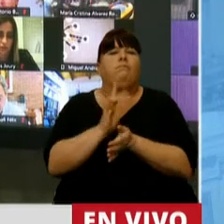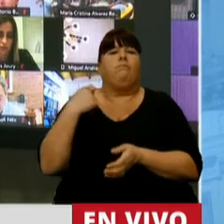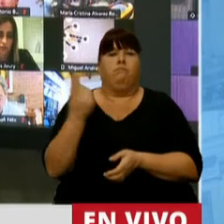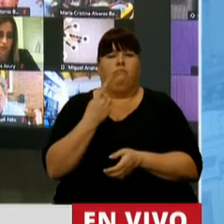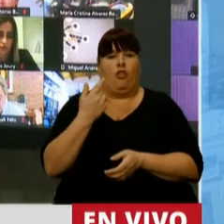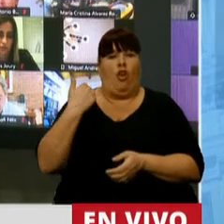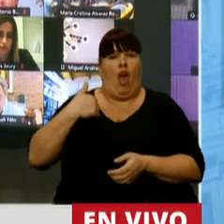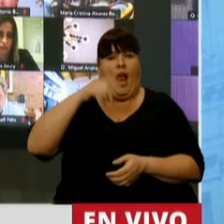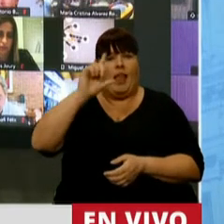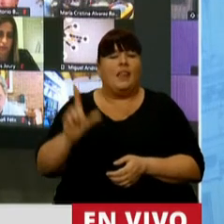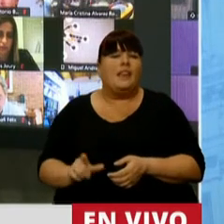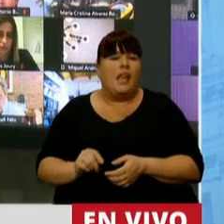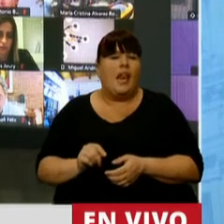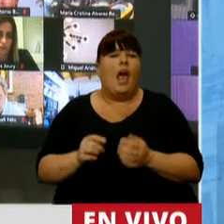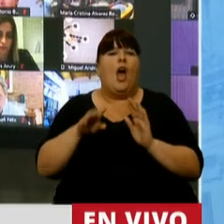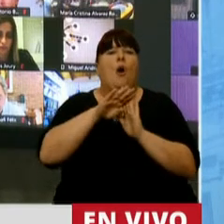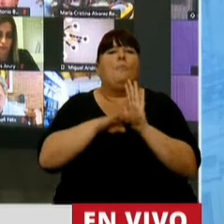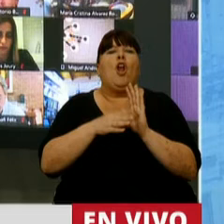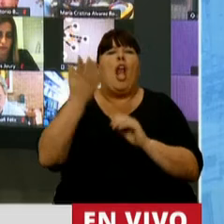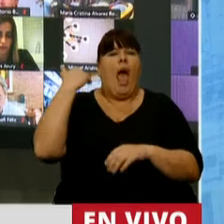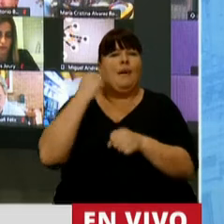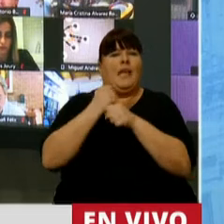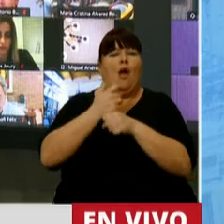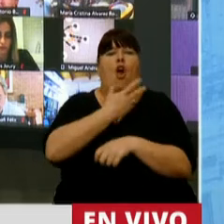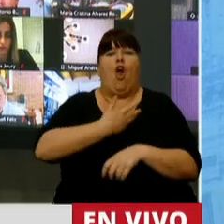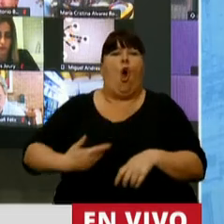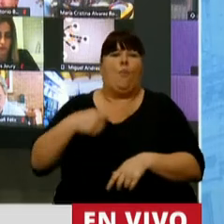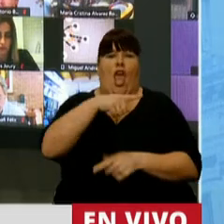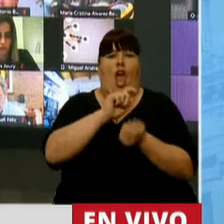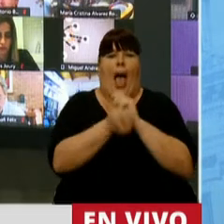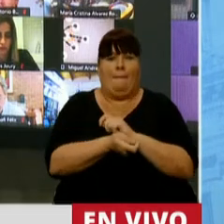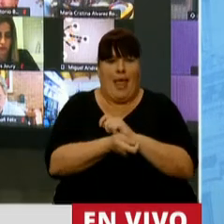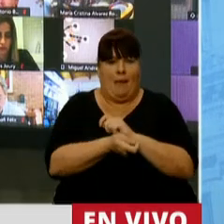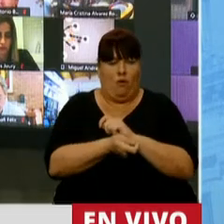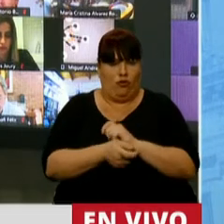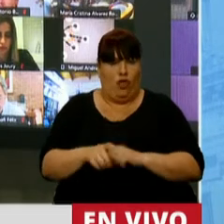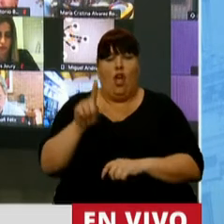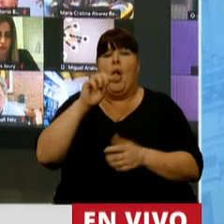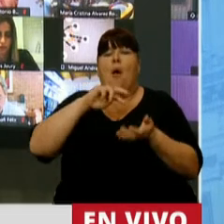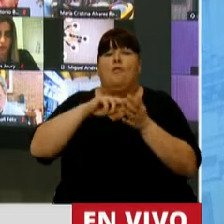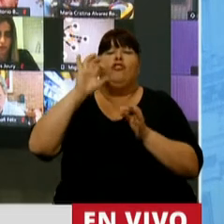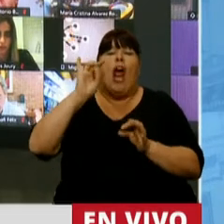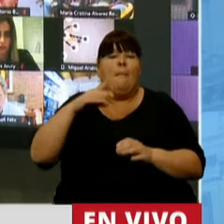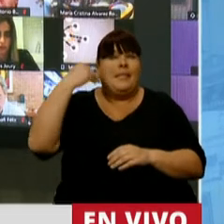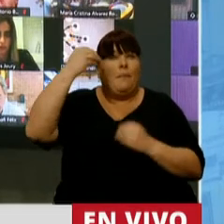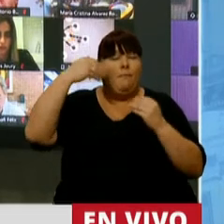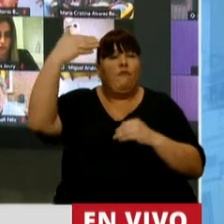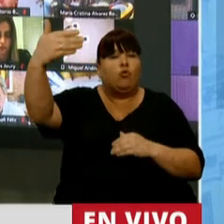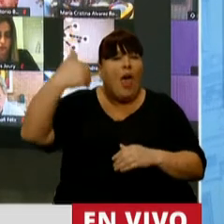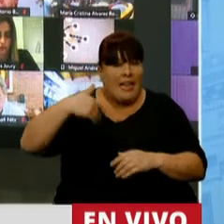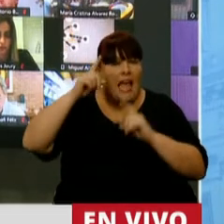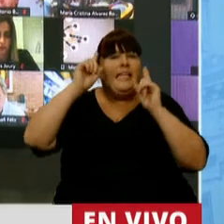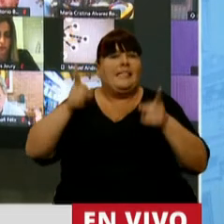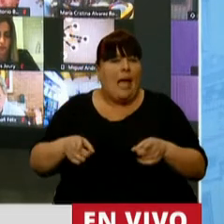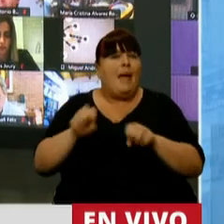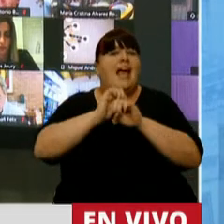para nuestro país el programa llevado adelante por el gobierno de Cambiemos, que condicionó no solamente el futuro de la Argentina, sino que